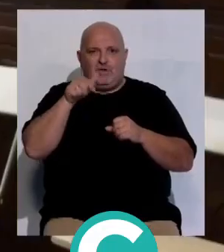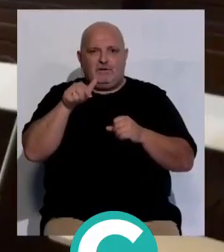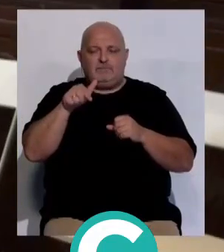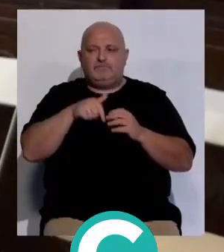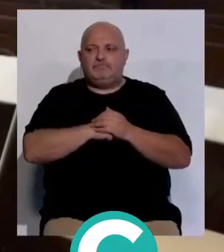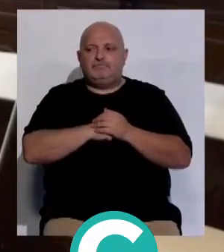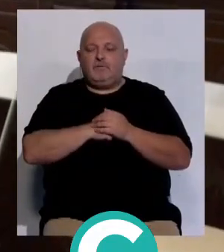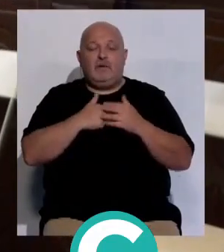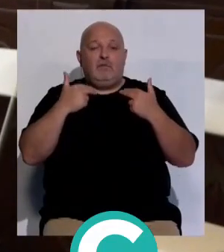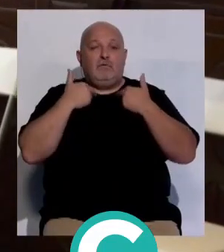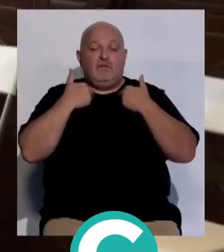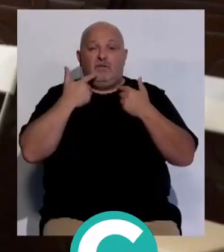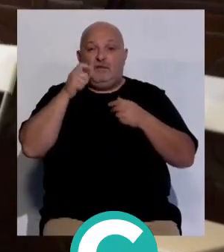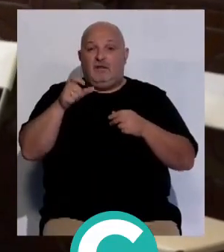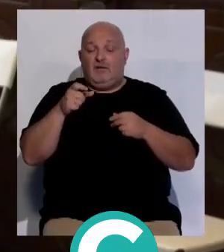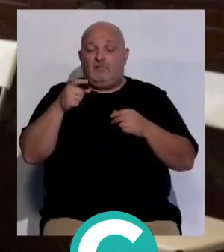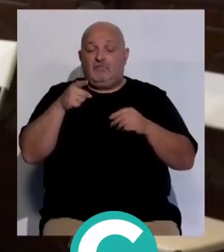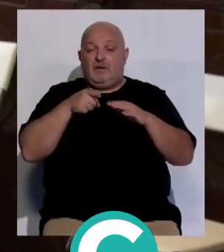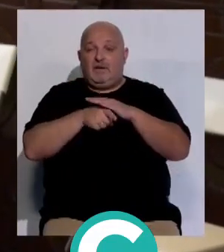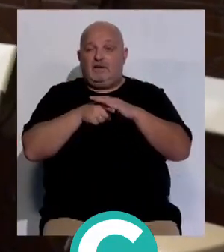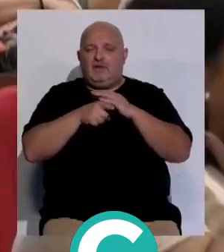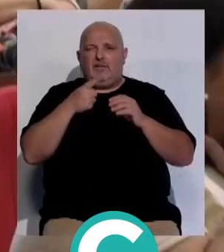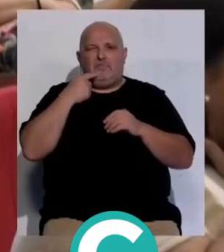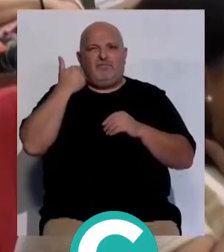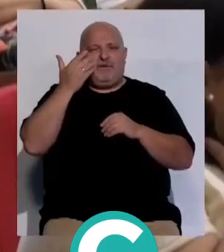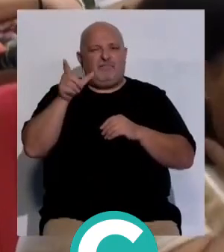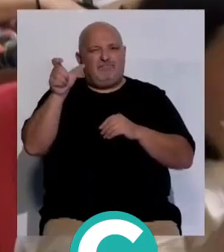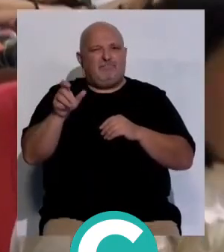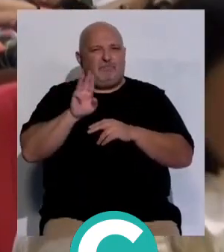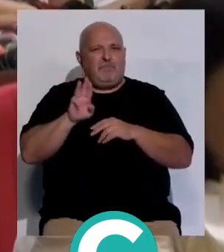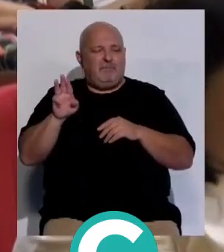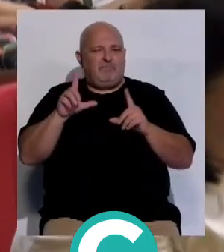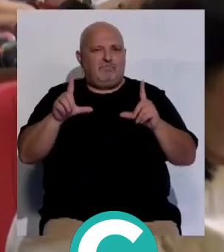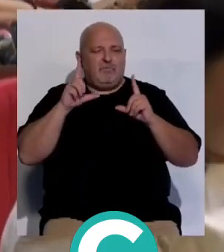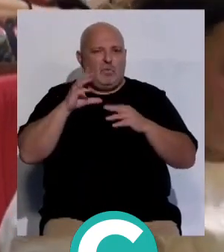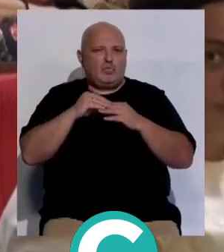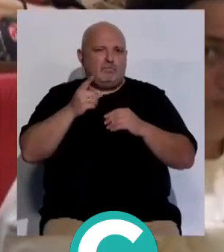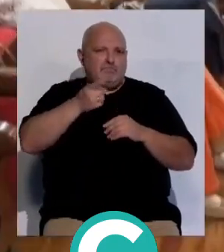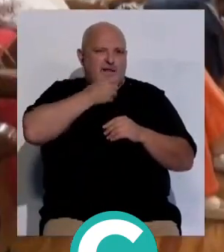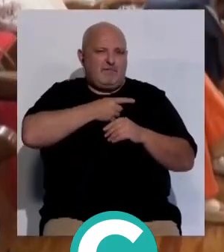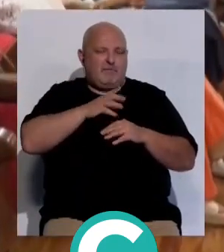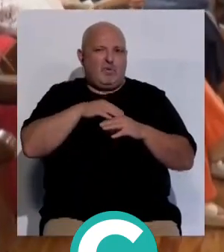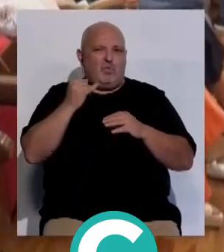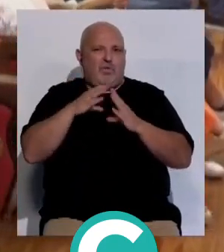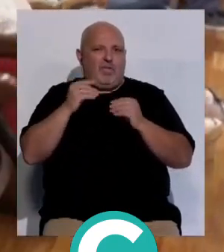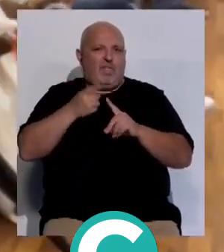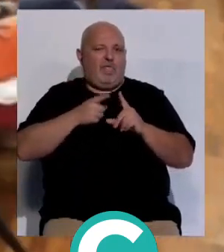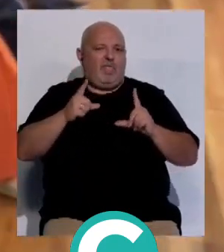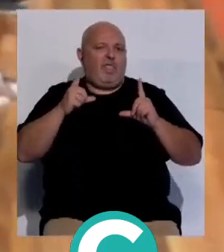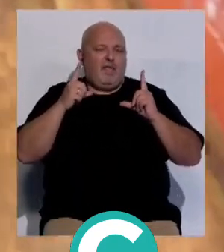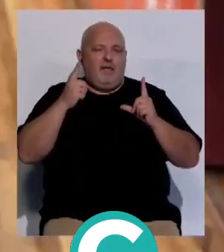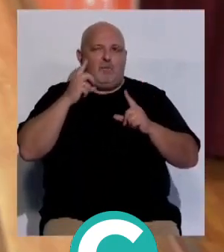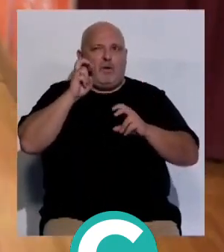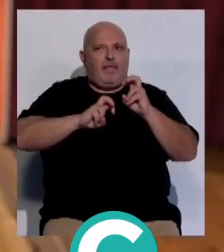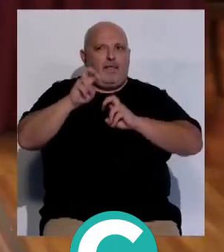Sobre diputación el dirigente socialista le ha afeado al Partido Popular un uso instrumental dice de la Junta de Andalucía como